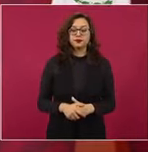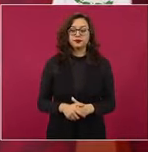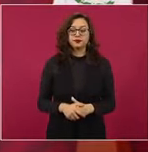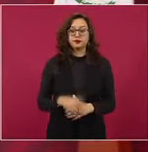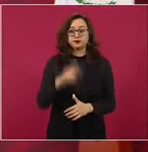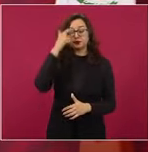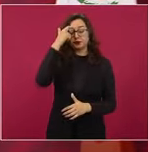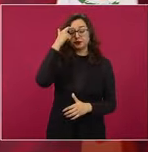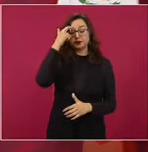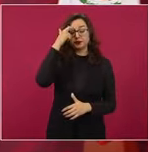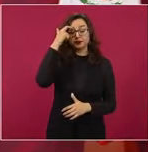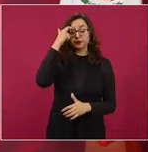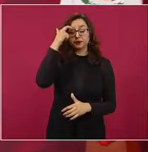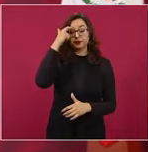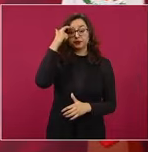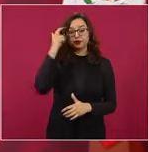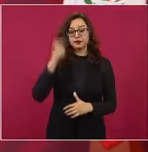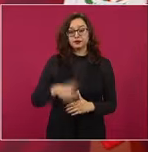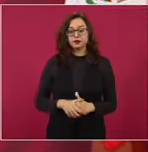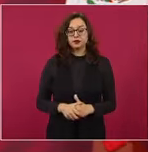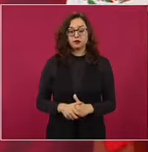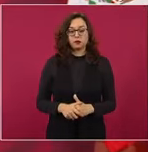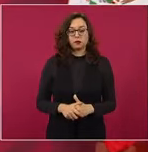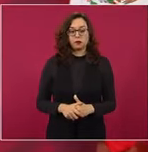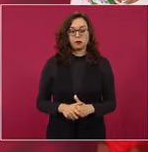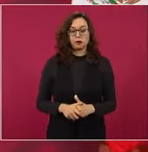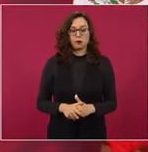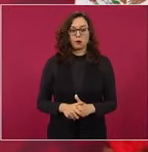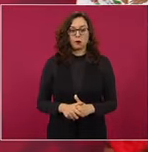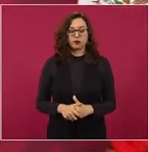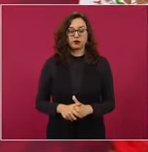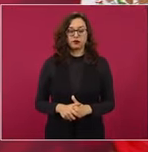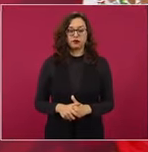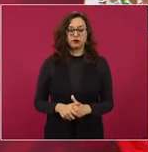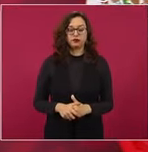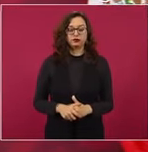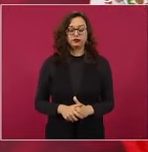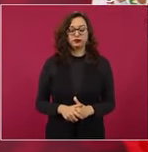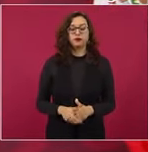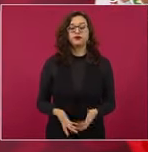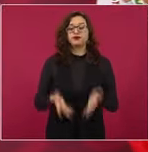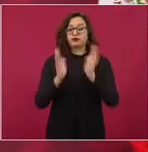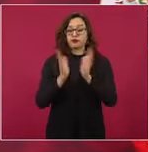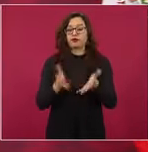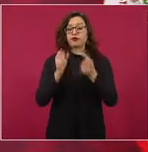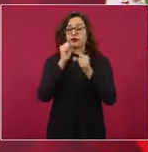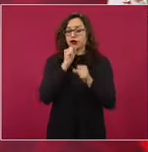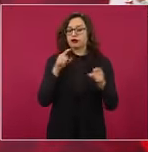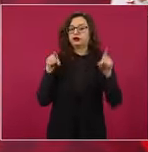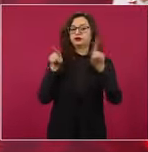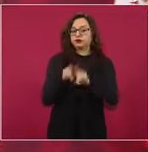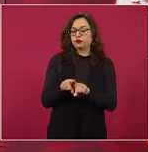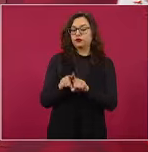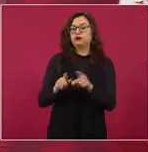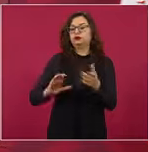firmó el contrato con Halston para los trenes,